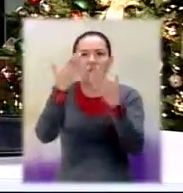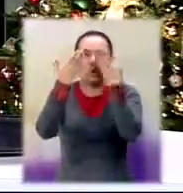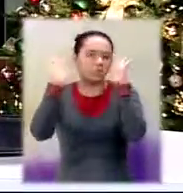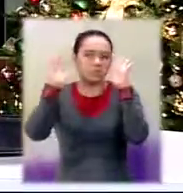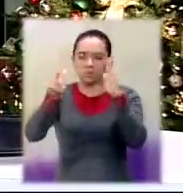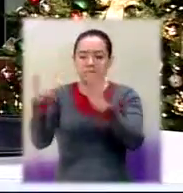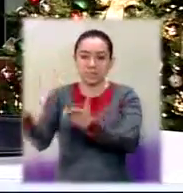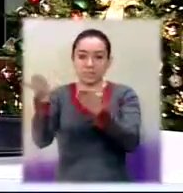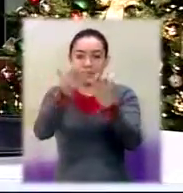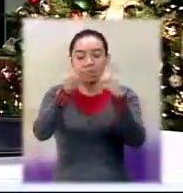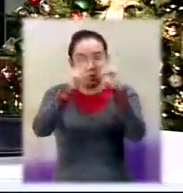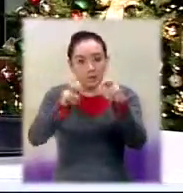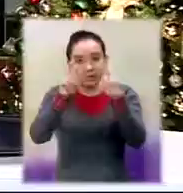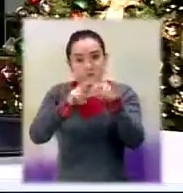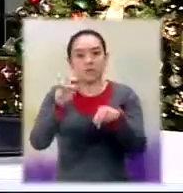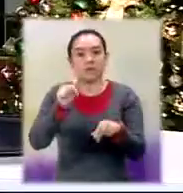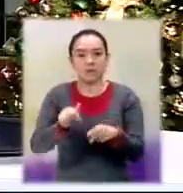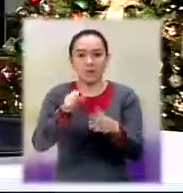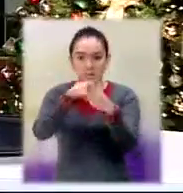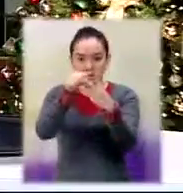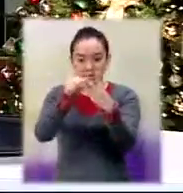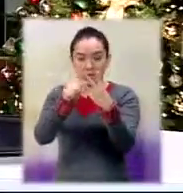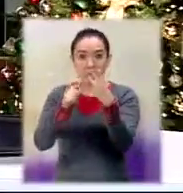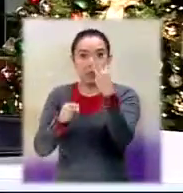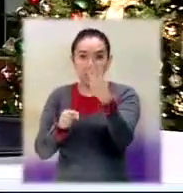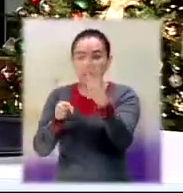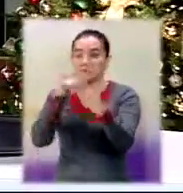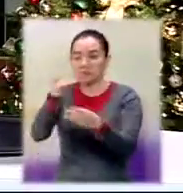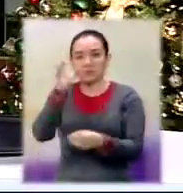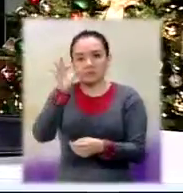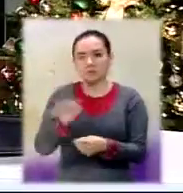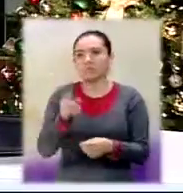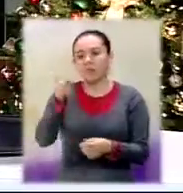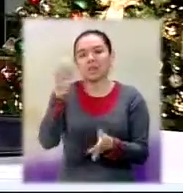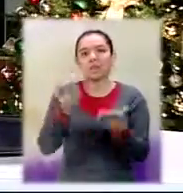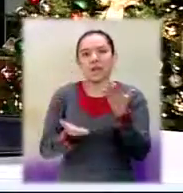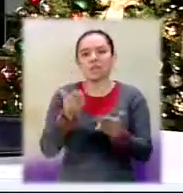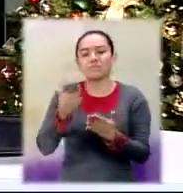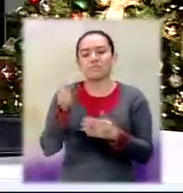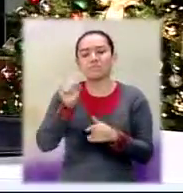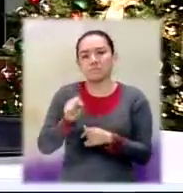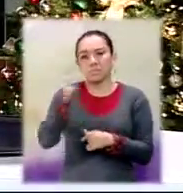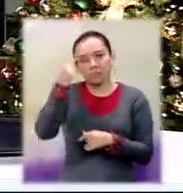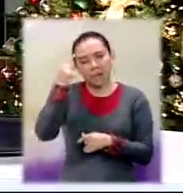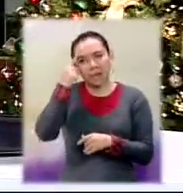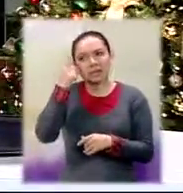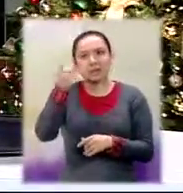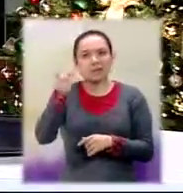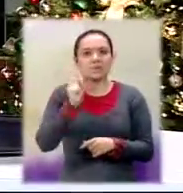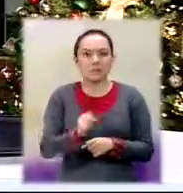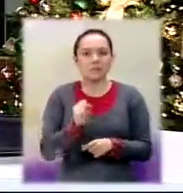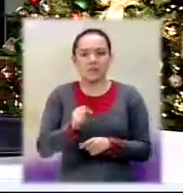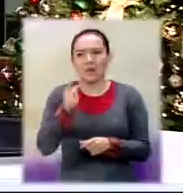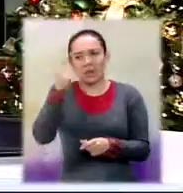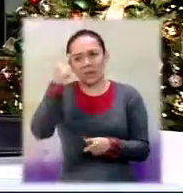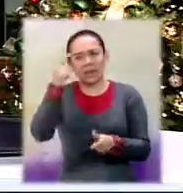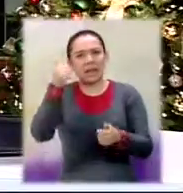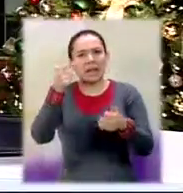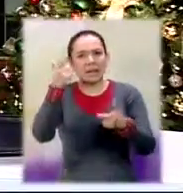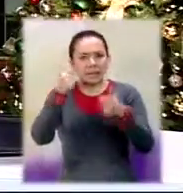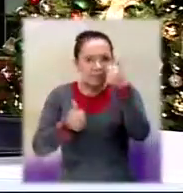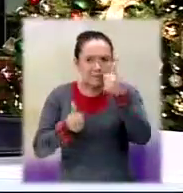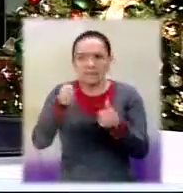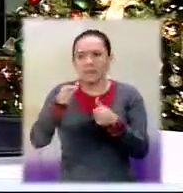que hay un señor que, por las características que presenta, ya las, ya las familiares, ya están simulando